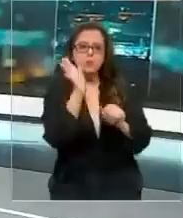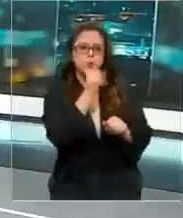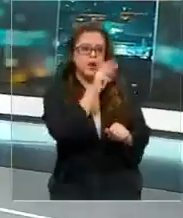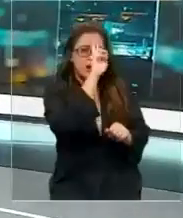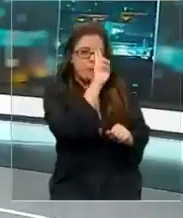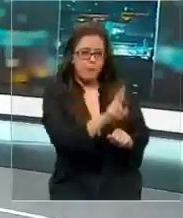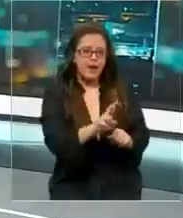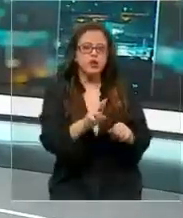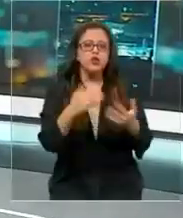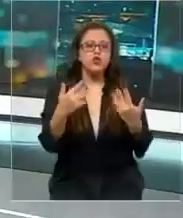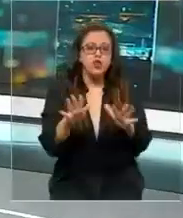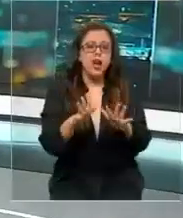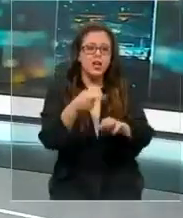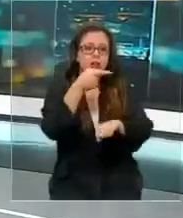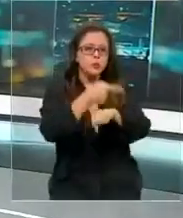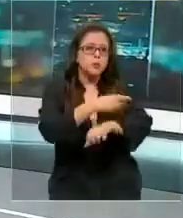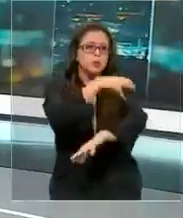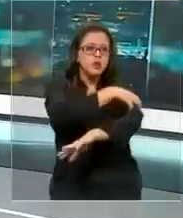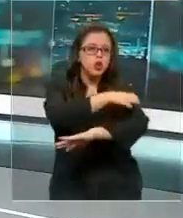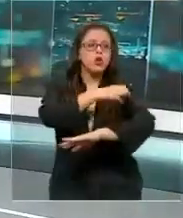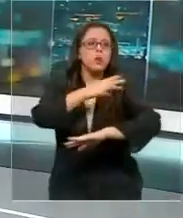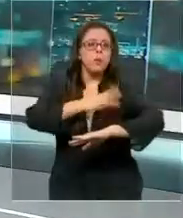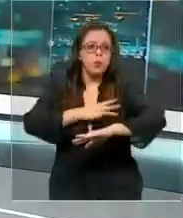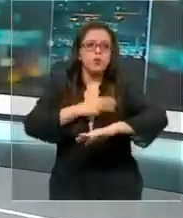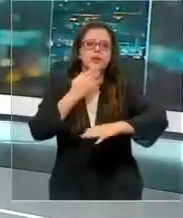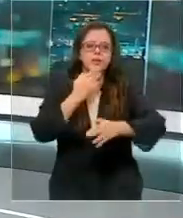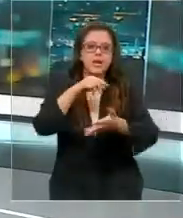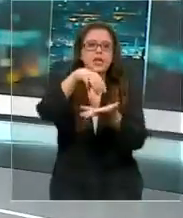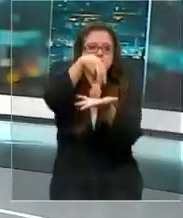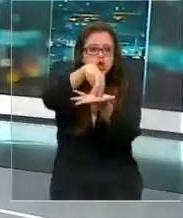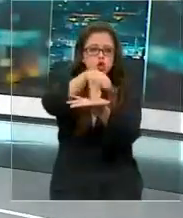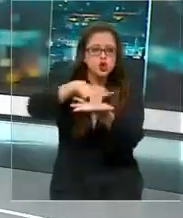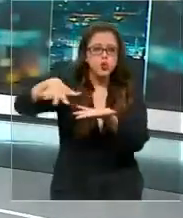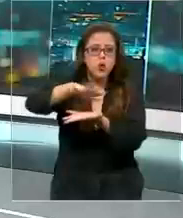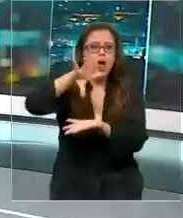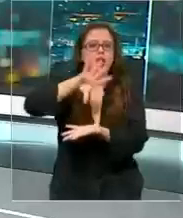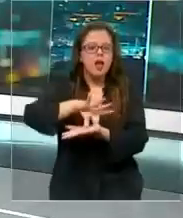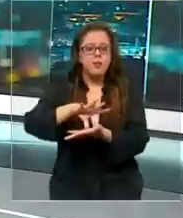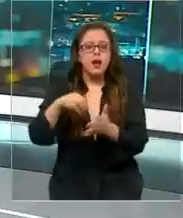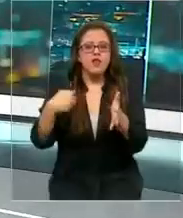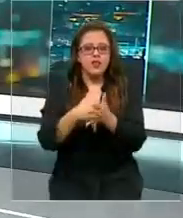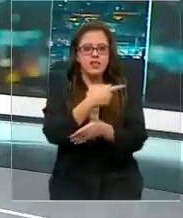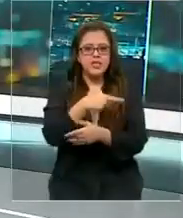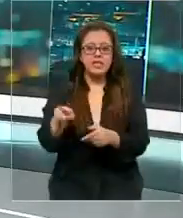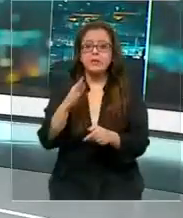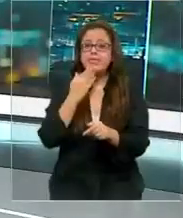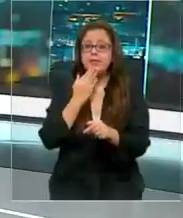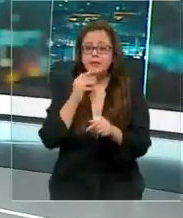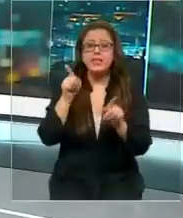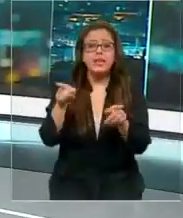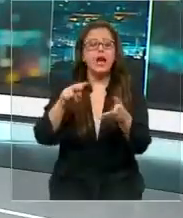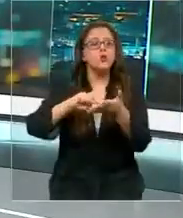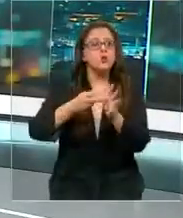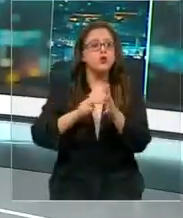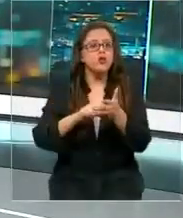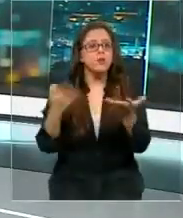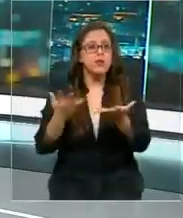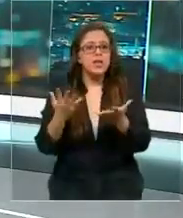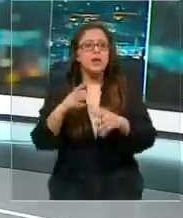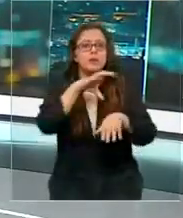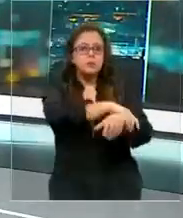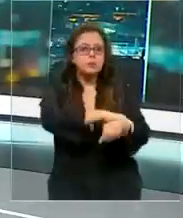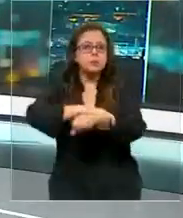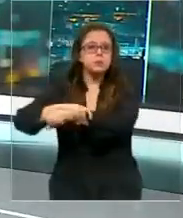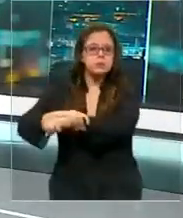rigió sobre toda la región metropolitana y otras ciudades del país durante este fin de semana. Y a todo se suma además una polémica generada por la